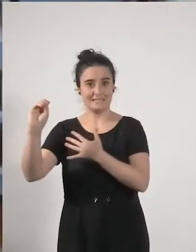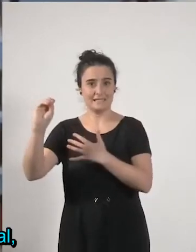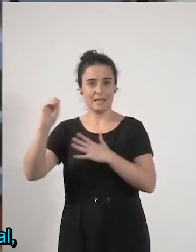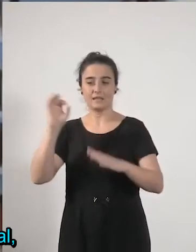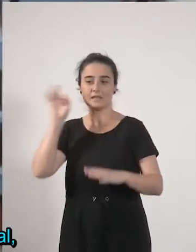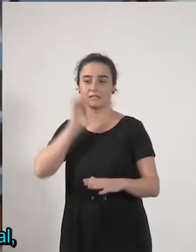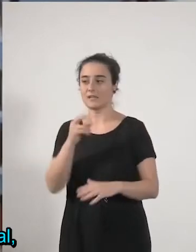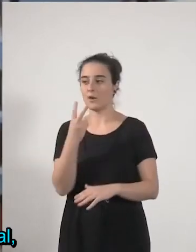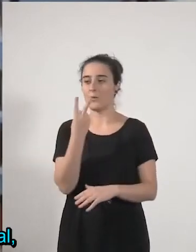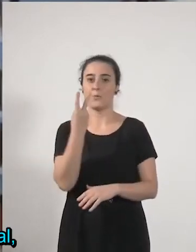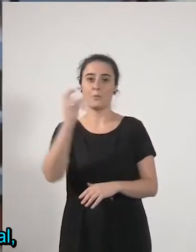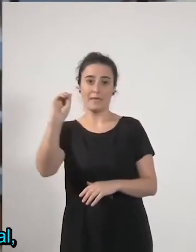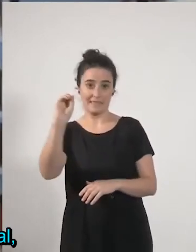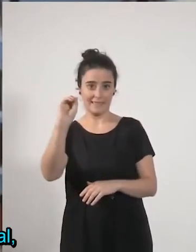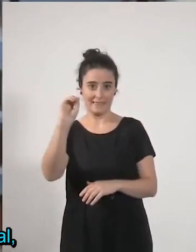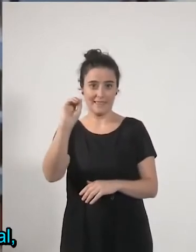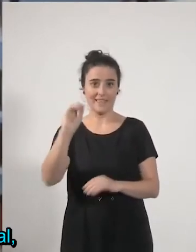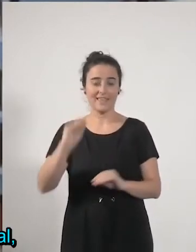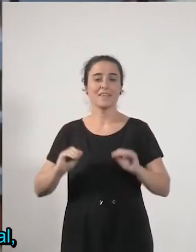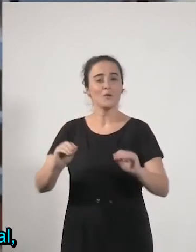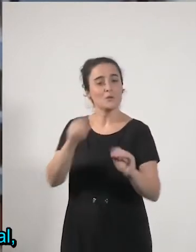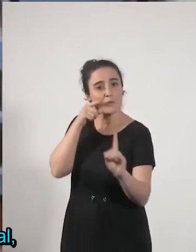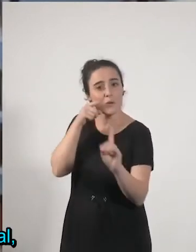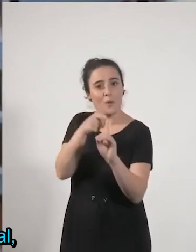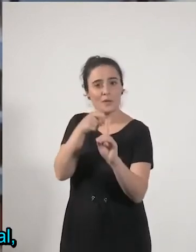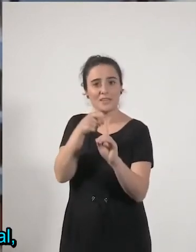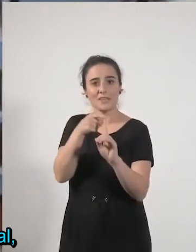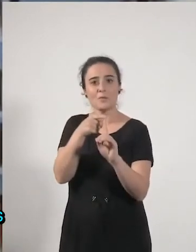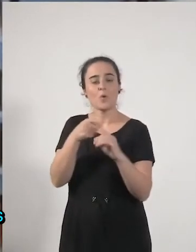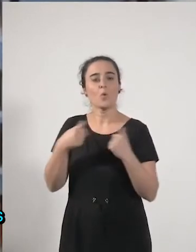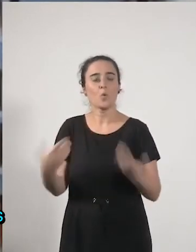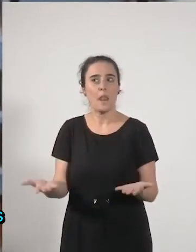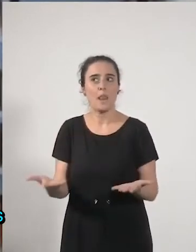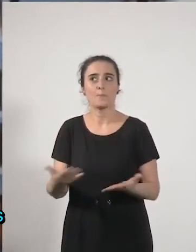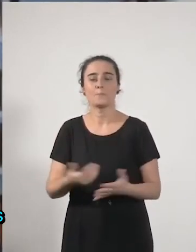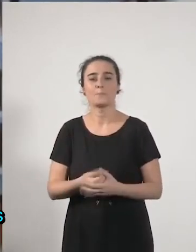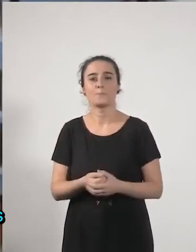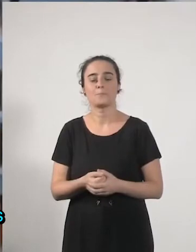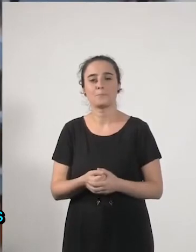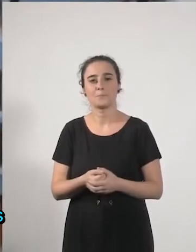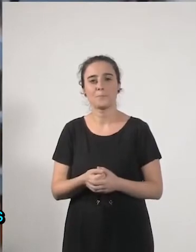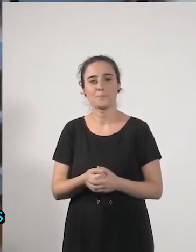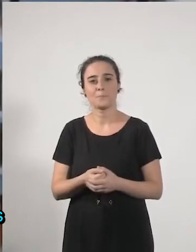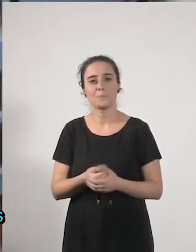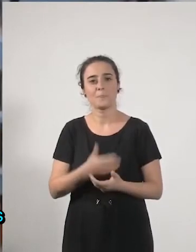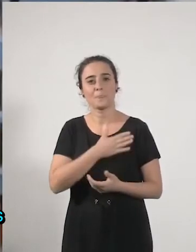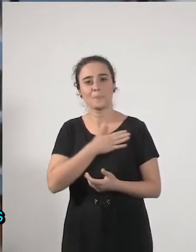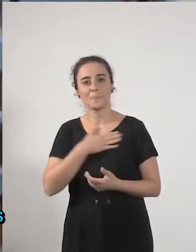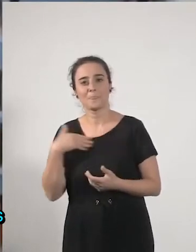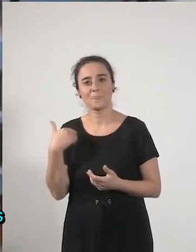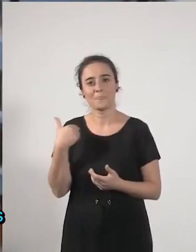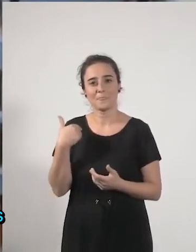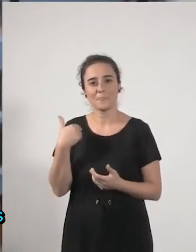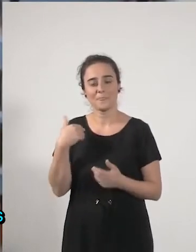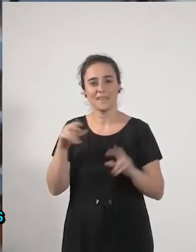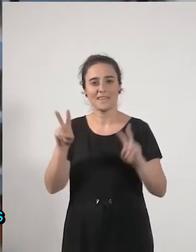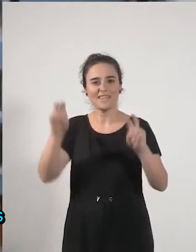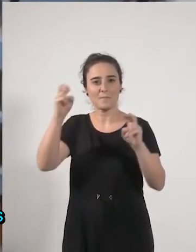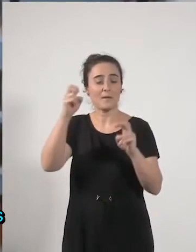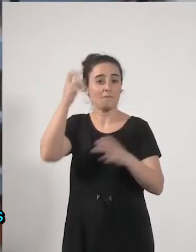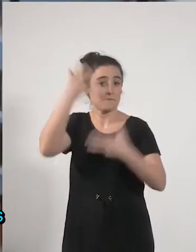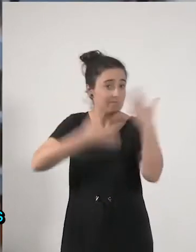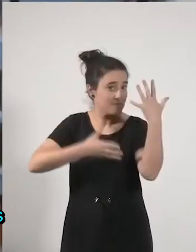su objetivo o su planteamiento inicial era para grabar las transacciones financieras